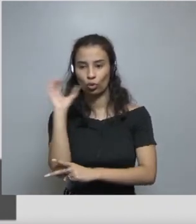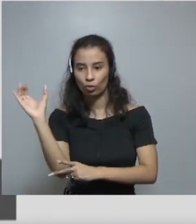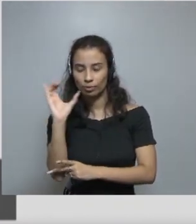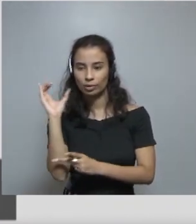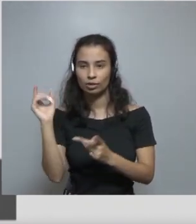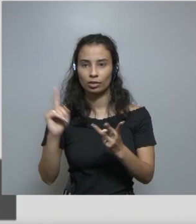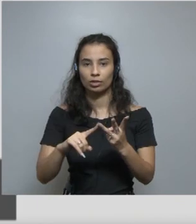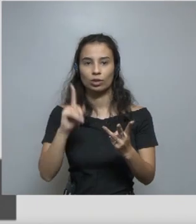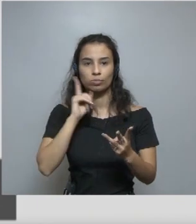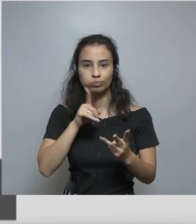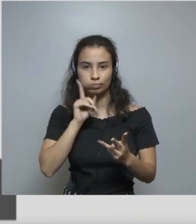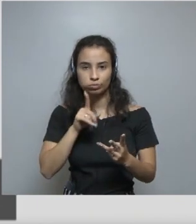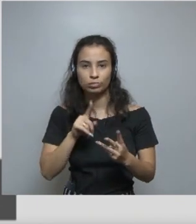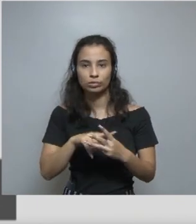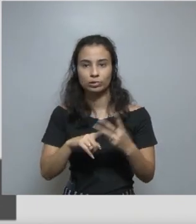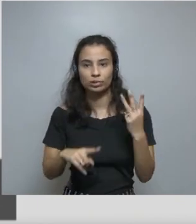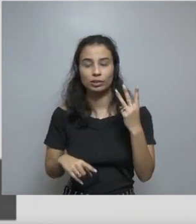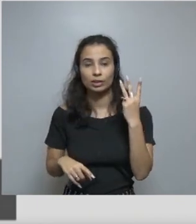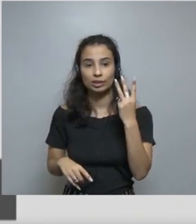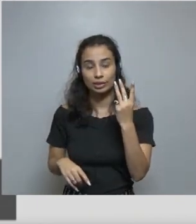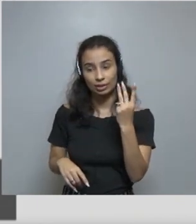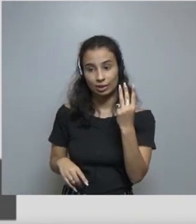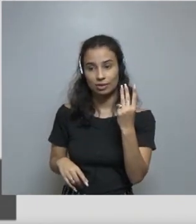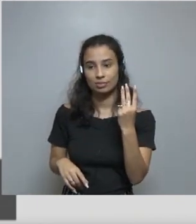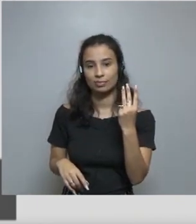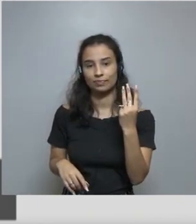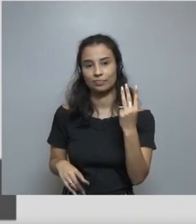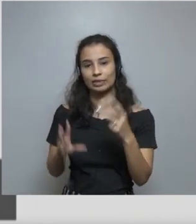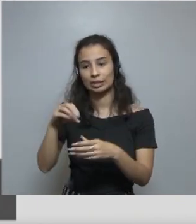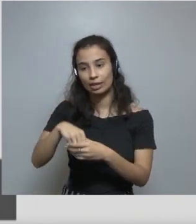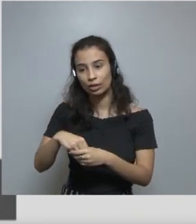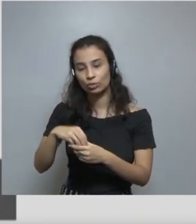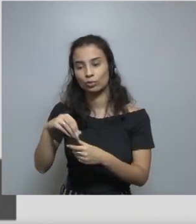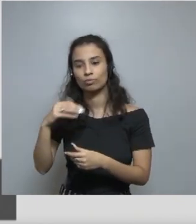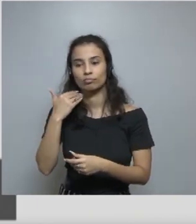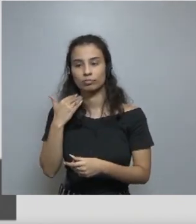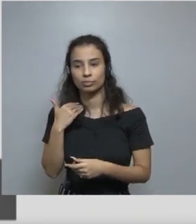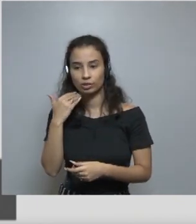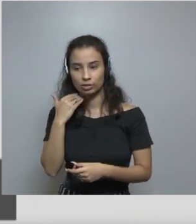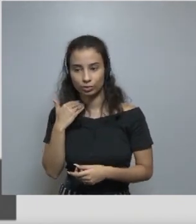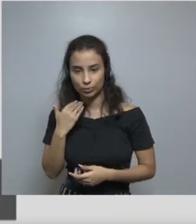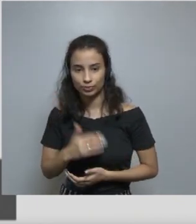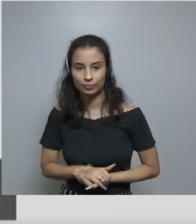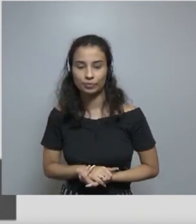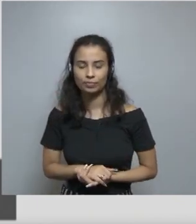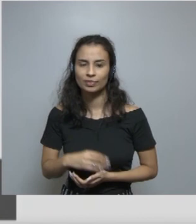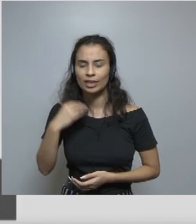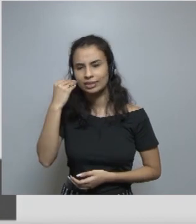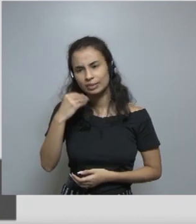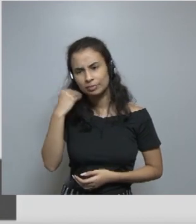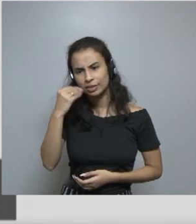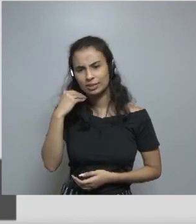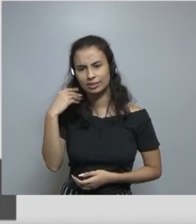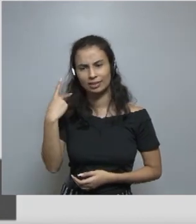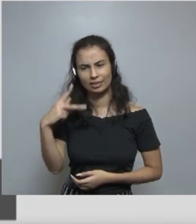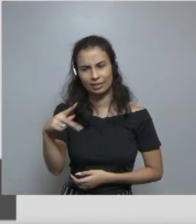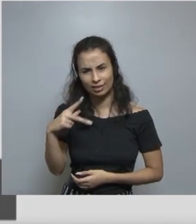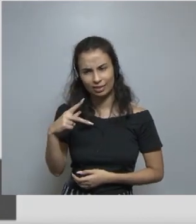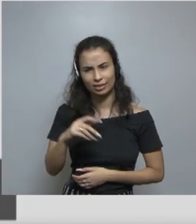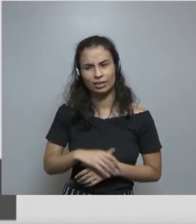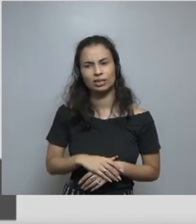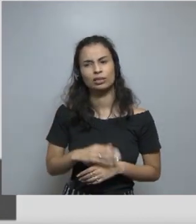Parece que está una broma. Tres extranjeros dentro de una agencia bancaria. Pero la experiencia como